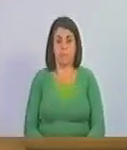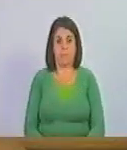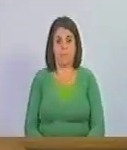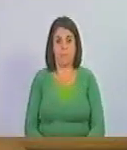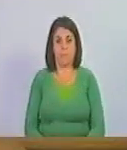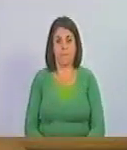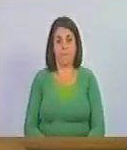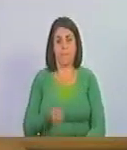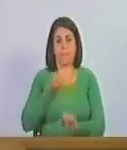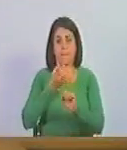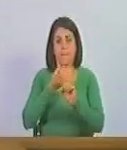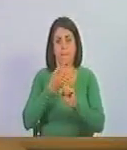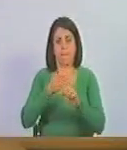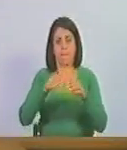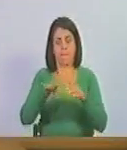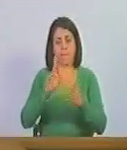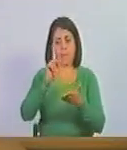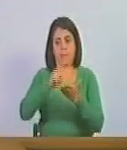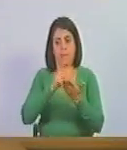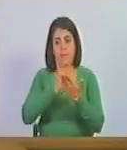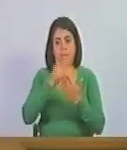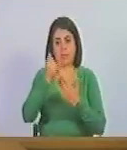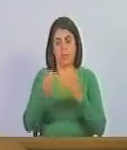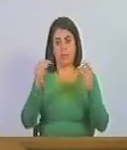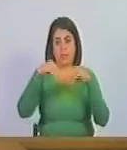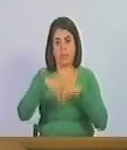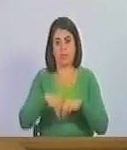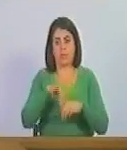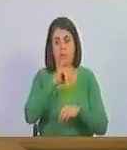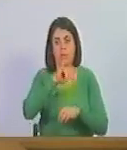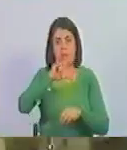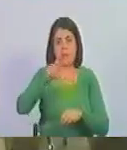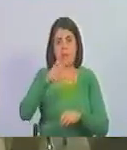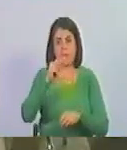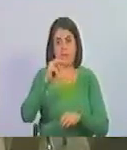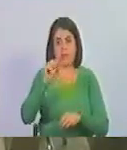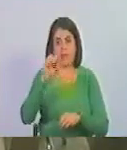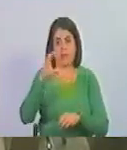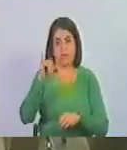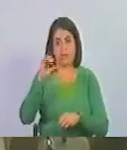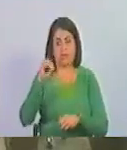Dejamos el derecho a palabra para que presente el acuerdo del diputado Ignacio Burnego.